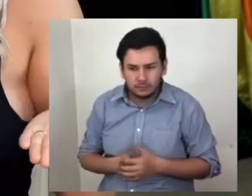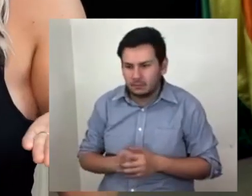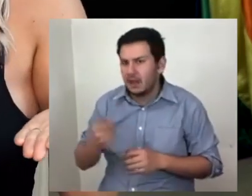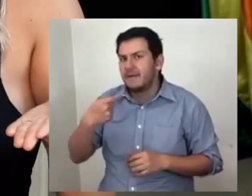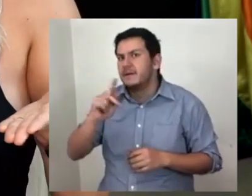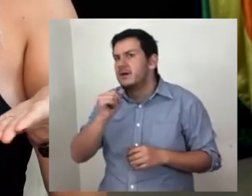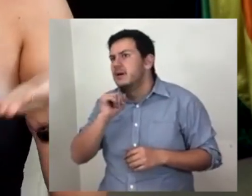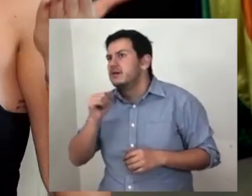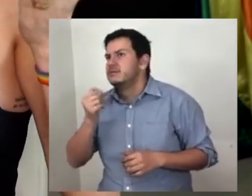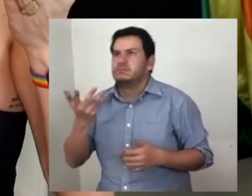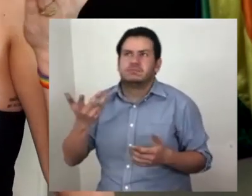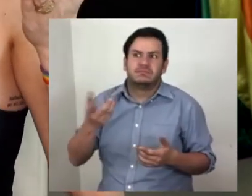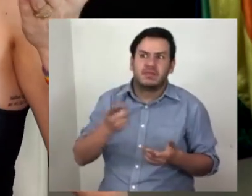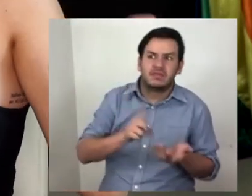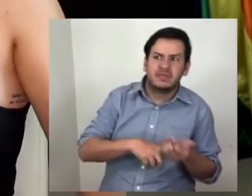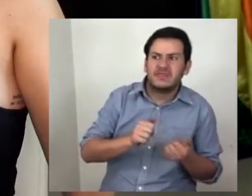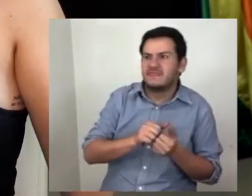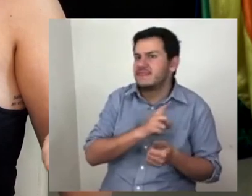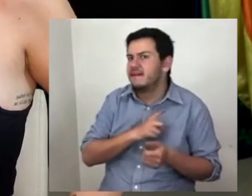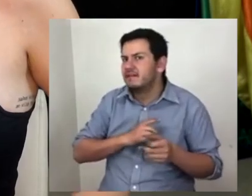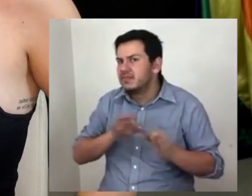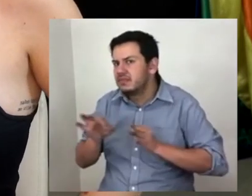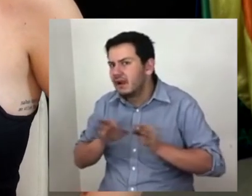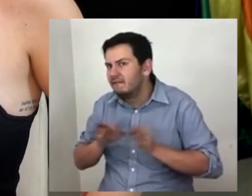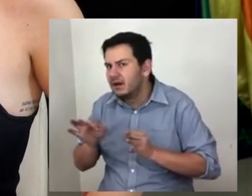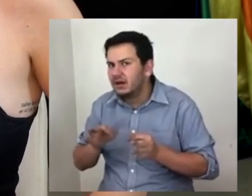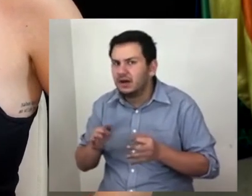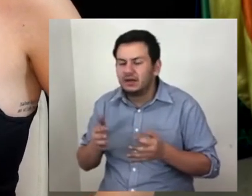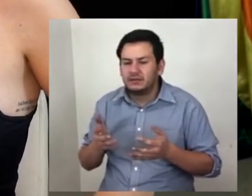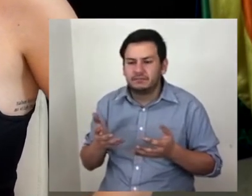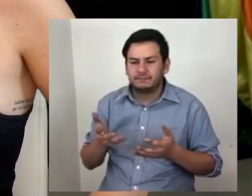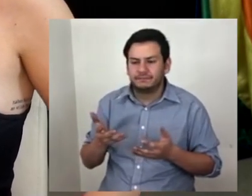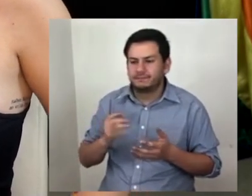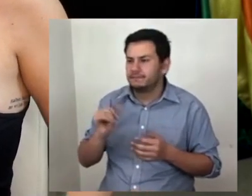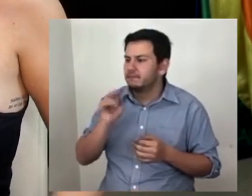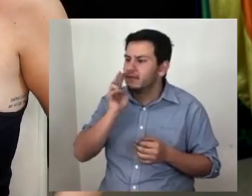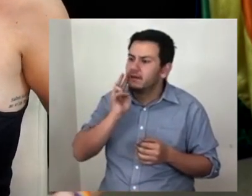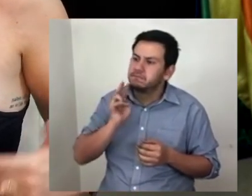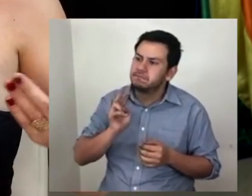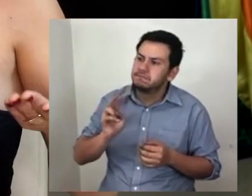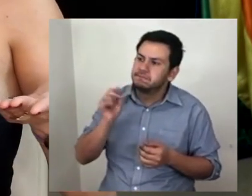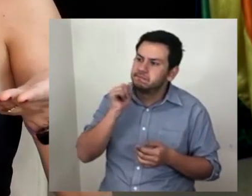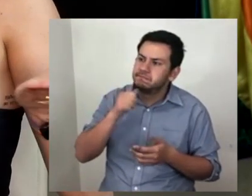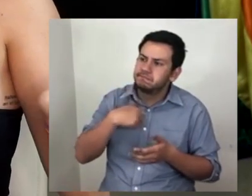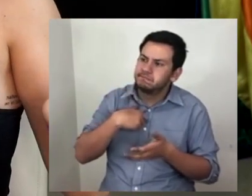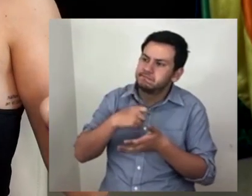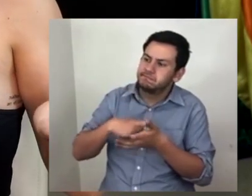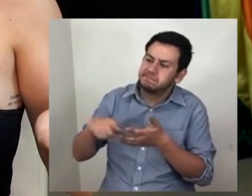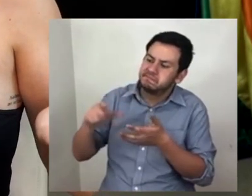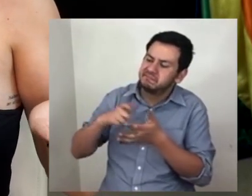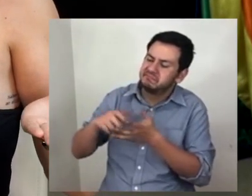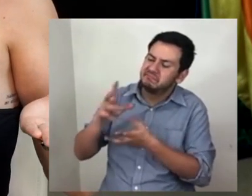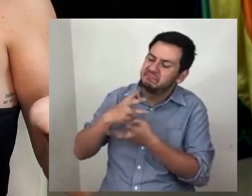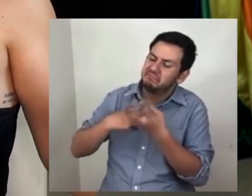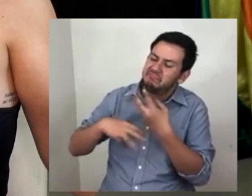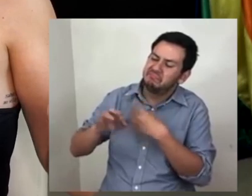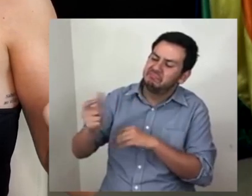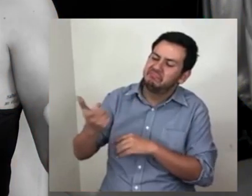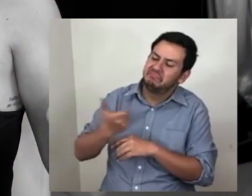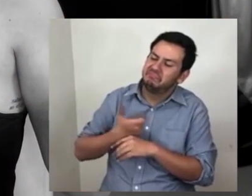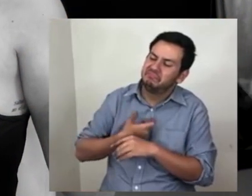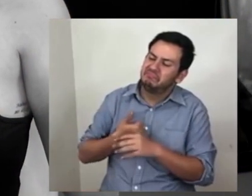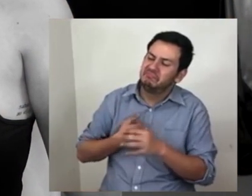normal sin trabajar en sus yates transatlánticos, viendo como nuestras compras disparan sus